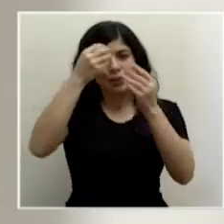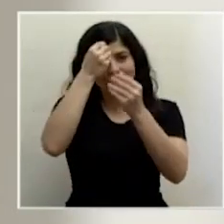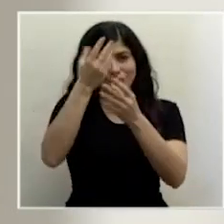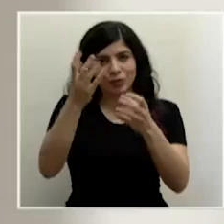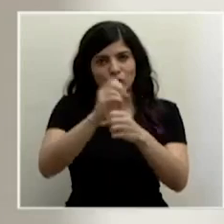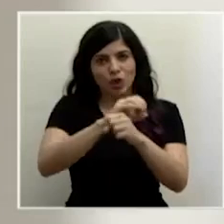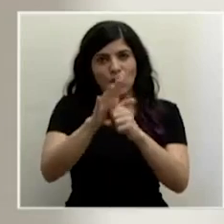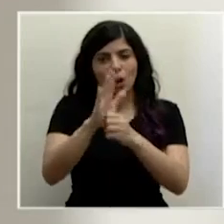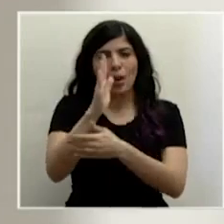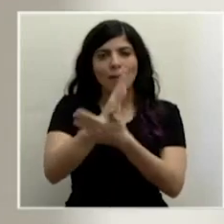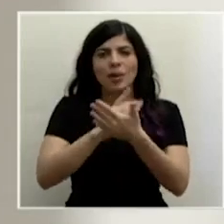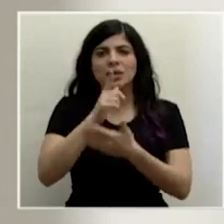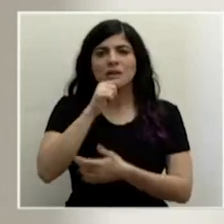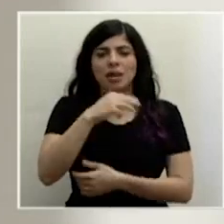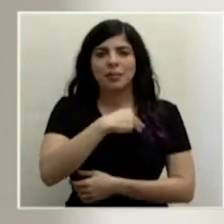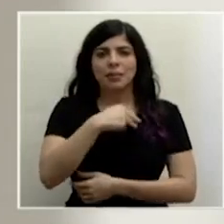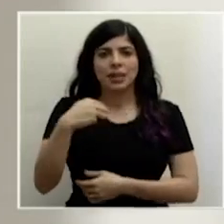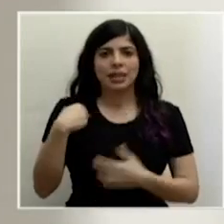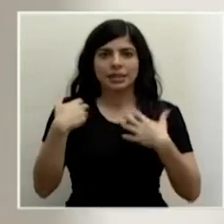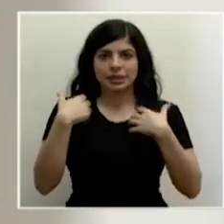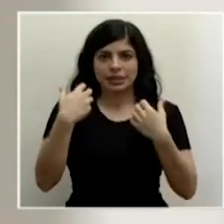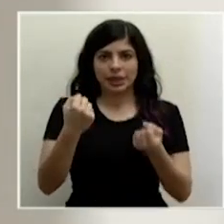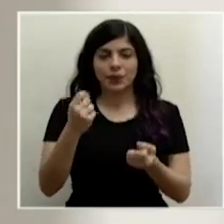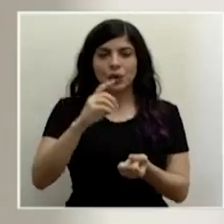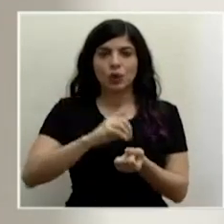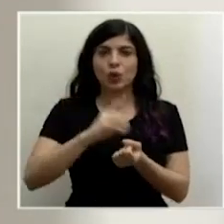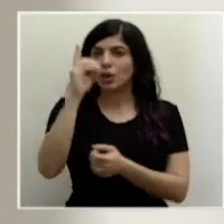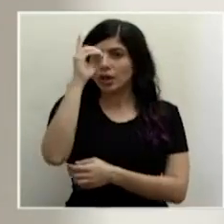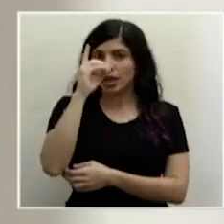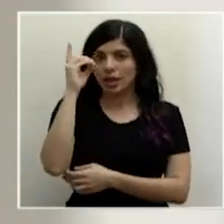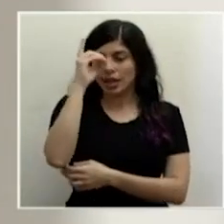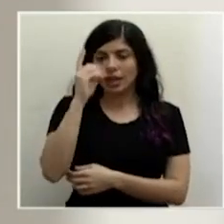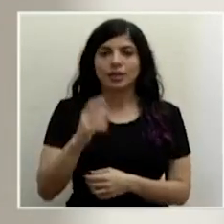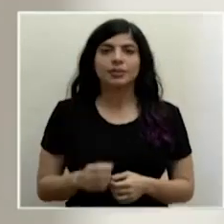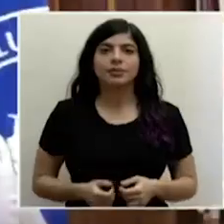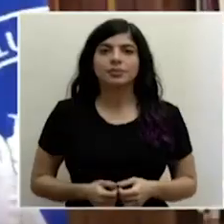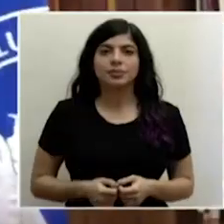-19 por parte del ministro de Salud, el doctor Daniel Salas.